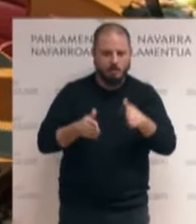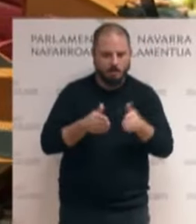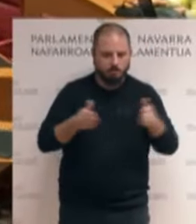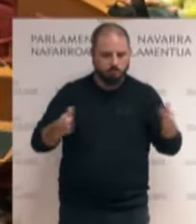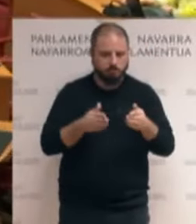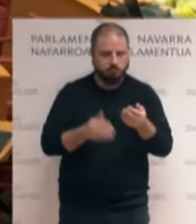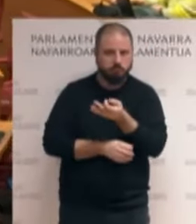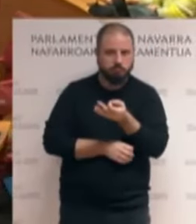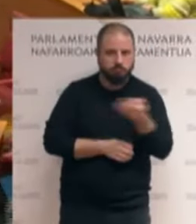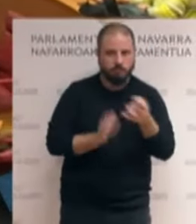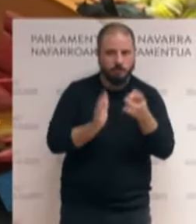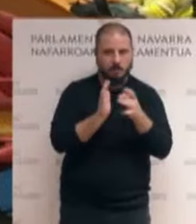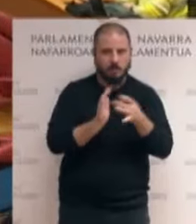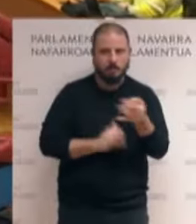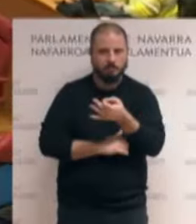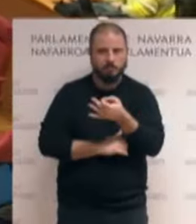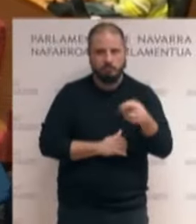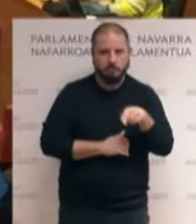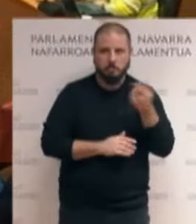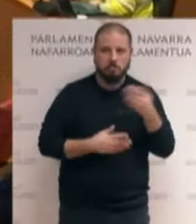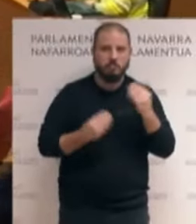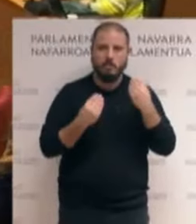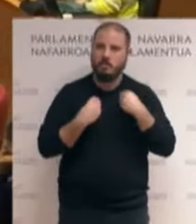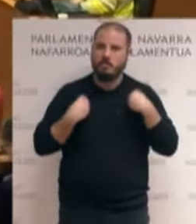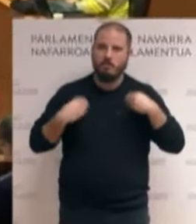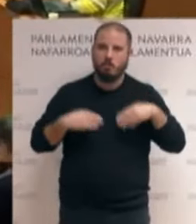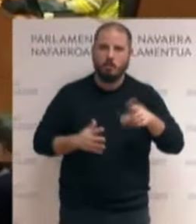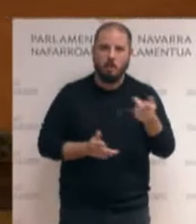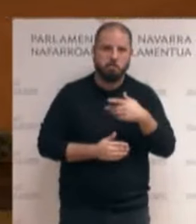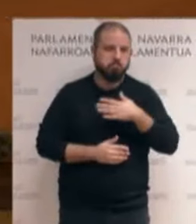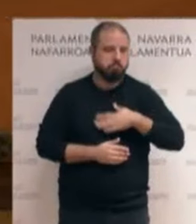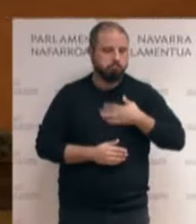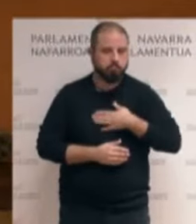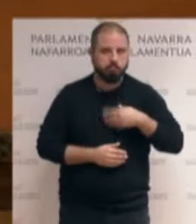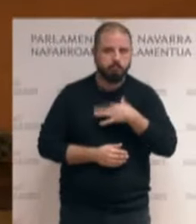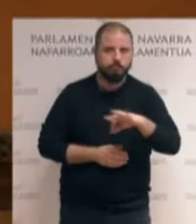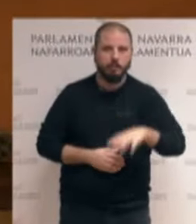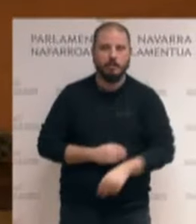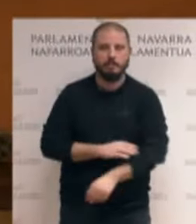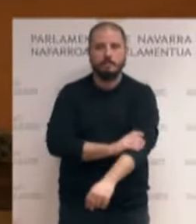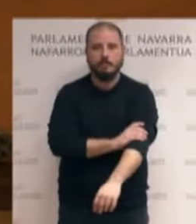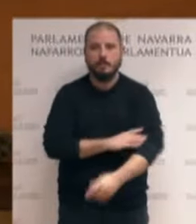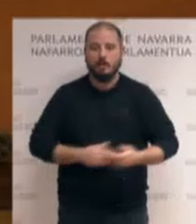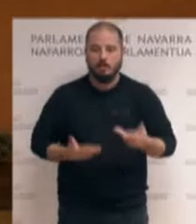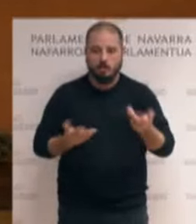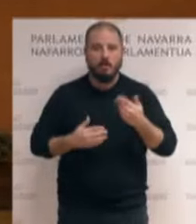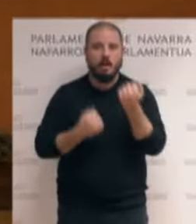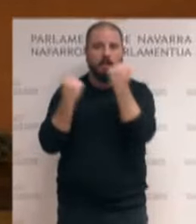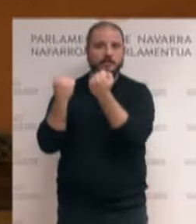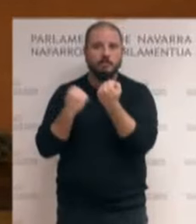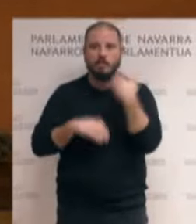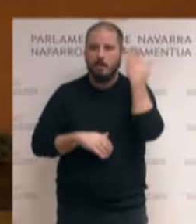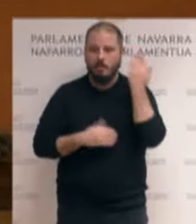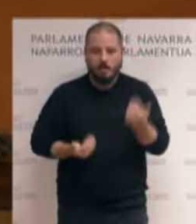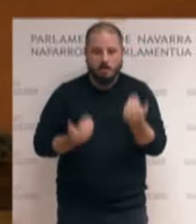pacíficamente de la misma. Las Administraciones públicas de Navarra con competencias en materia de vivienda velarán por la satisfacción y protección